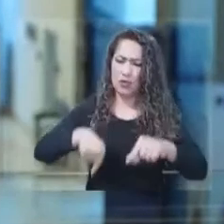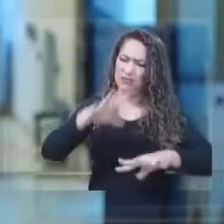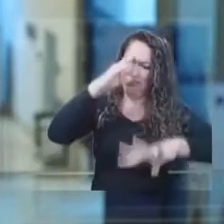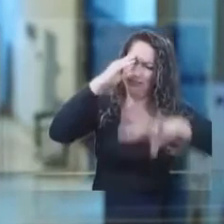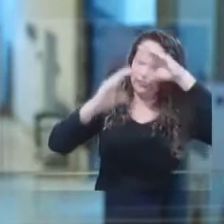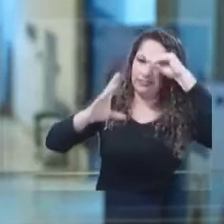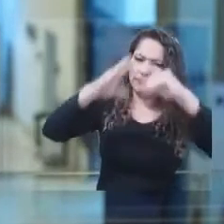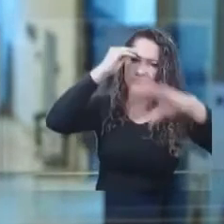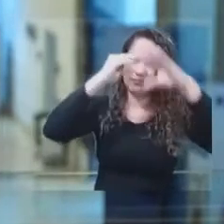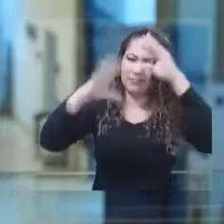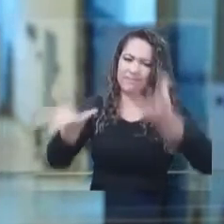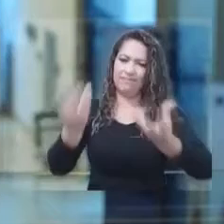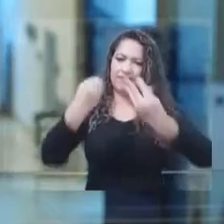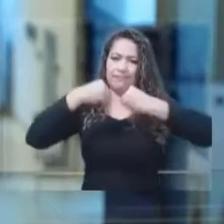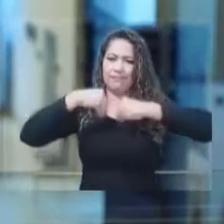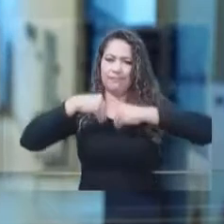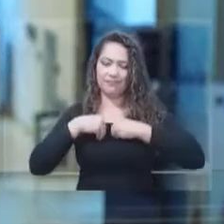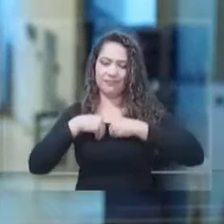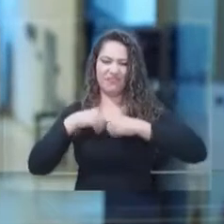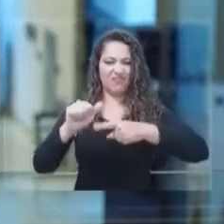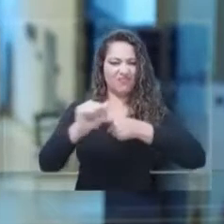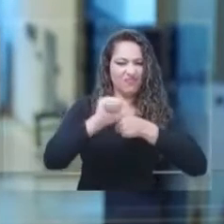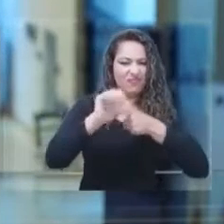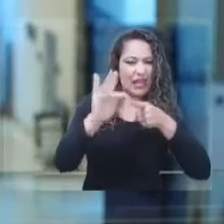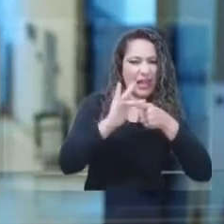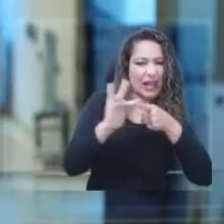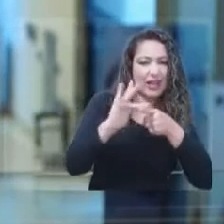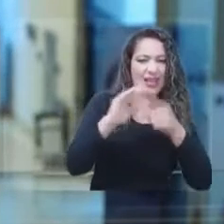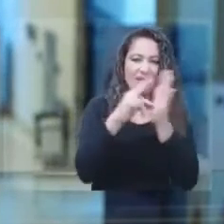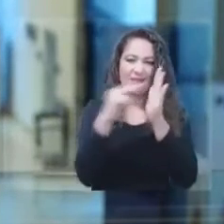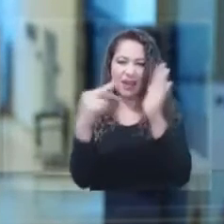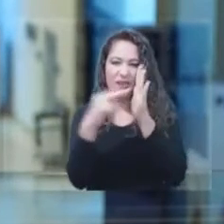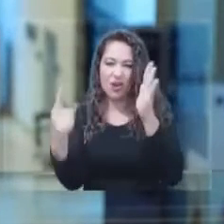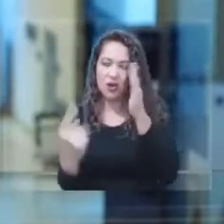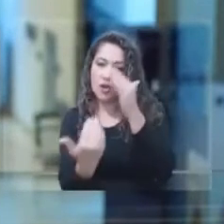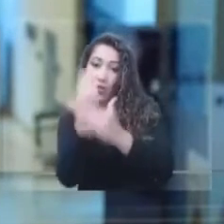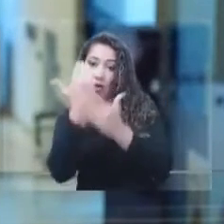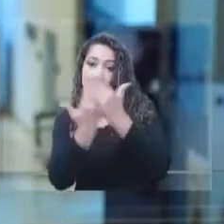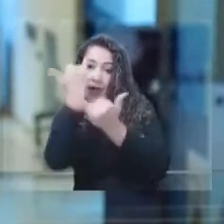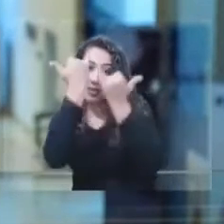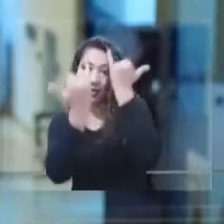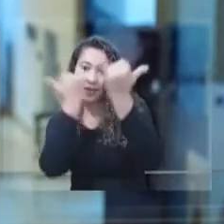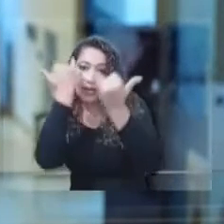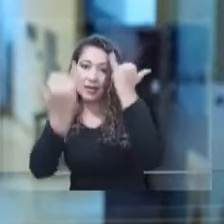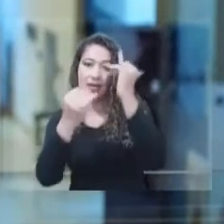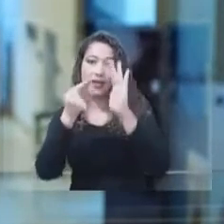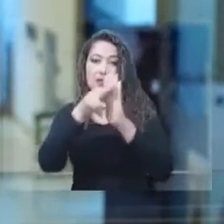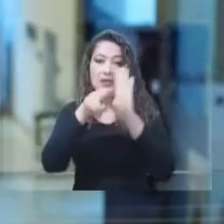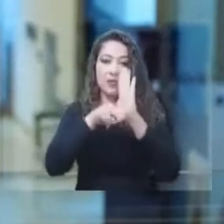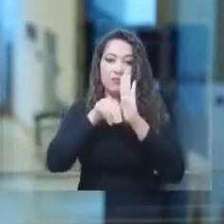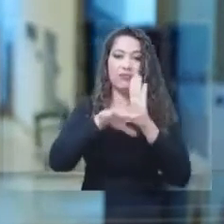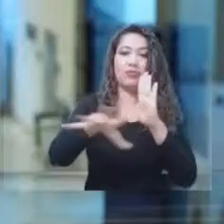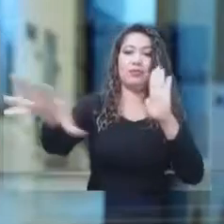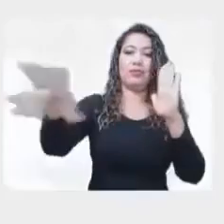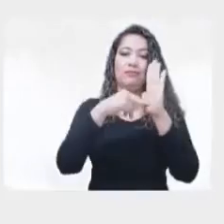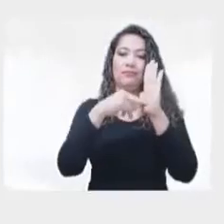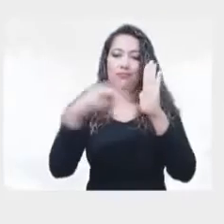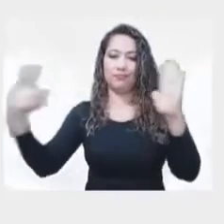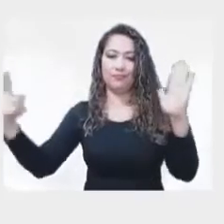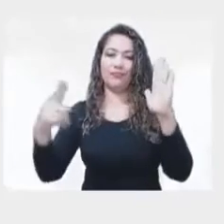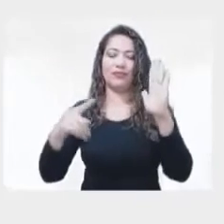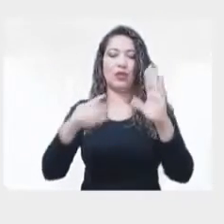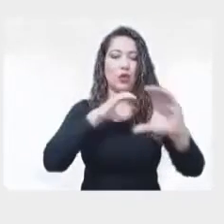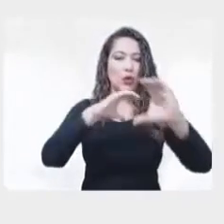prácticas, tendencias tecnológicas e innovación en nuestras políticas públicas de telecomunicaciones. Esperamos que disfruten de este espacio.